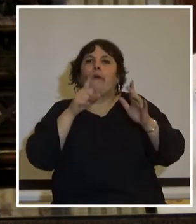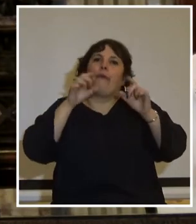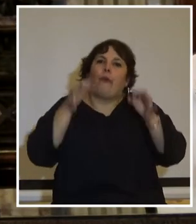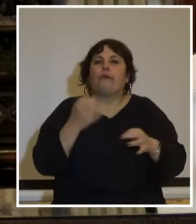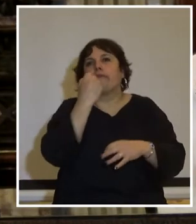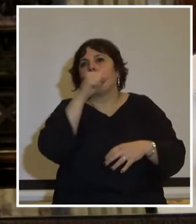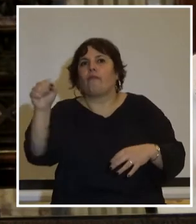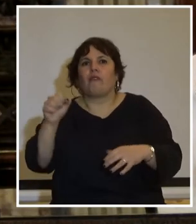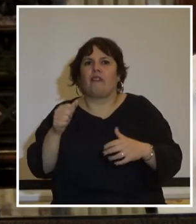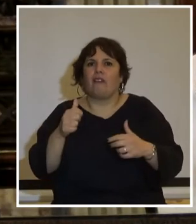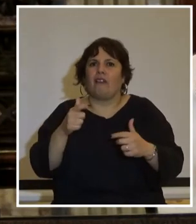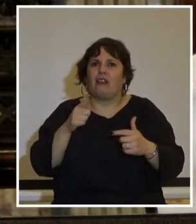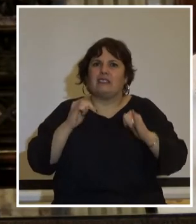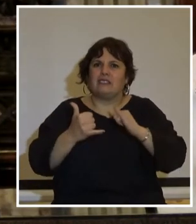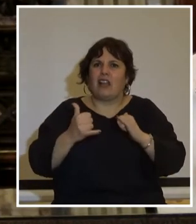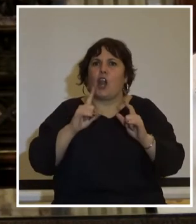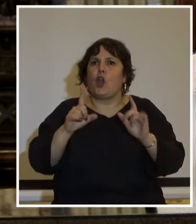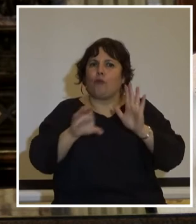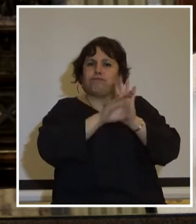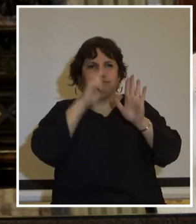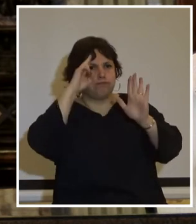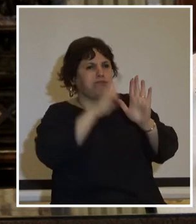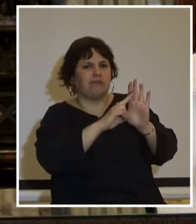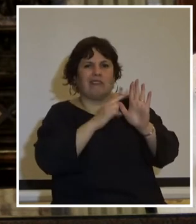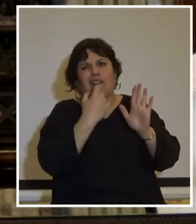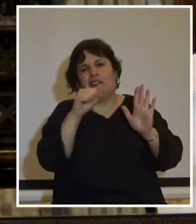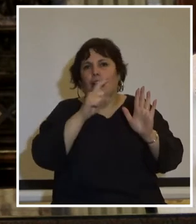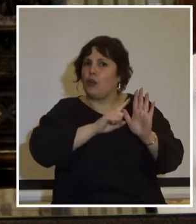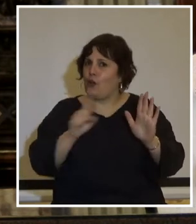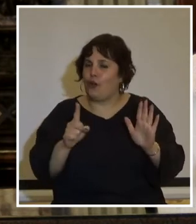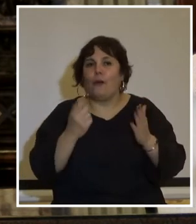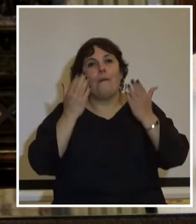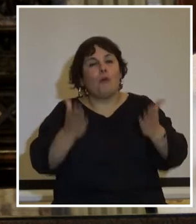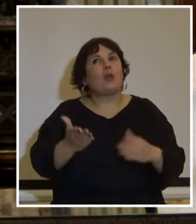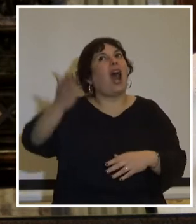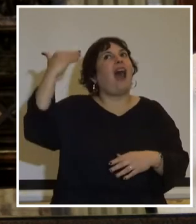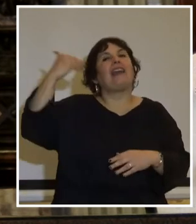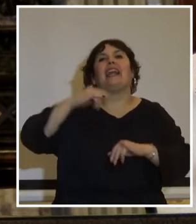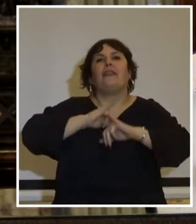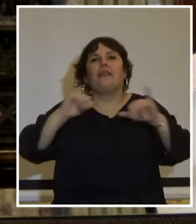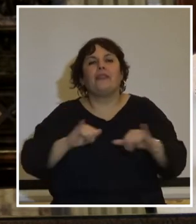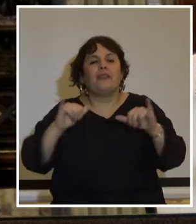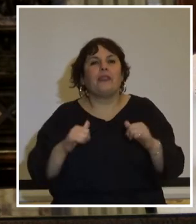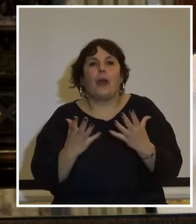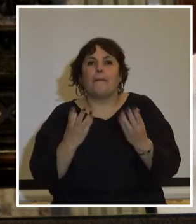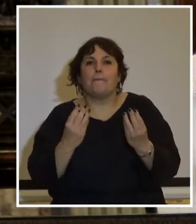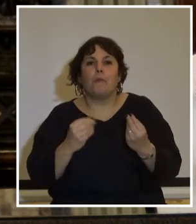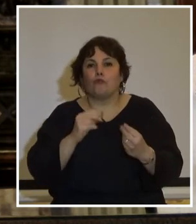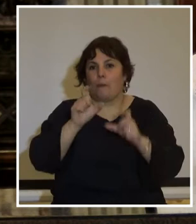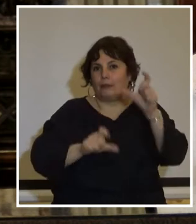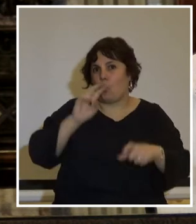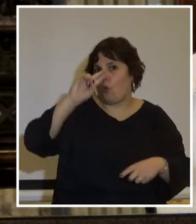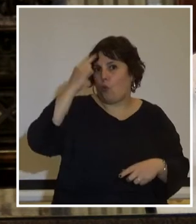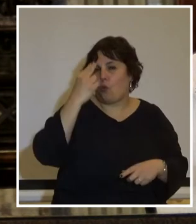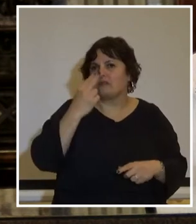del apego irrestricto a la Constitución. Por eso, aquel día, hubo muchos uruguayos